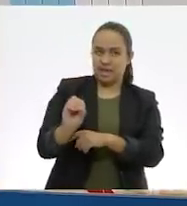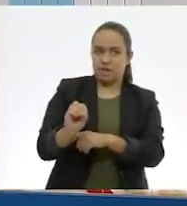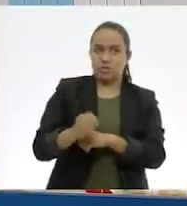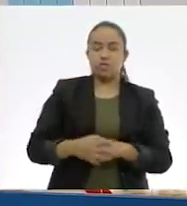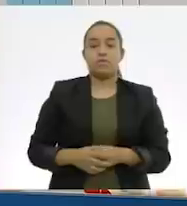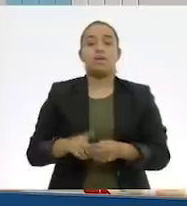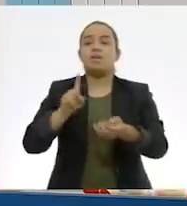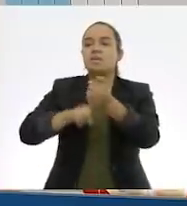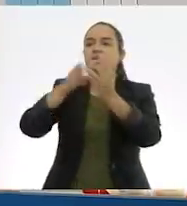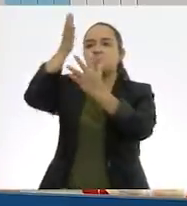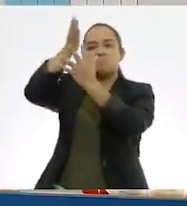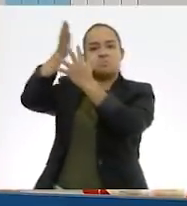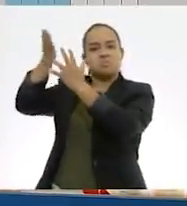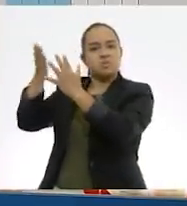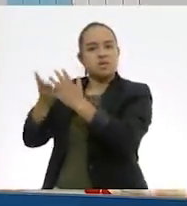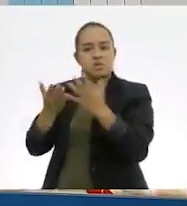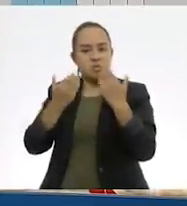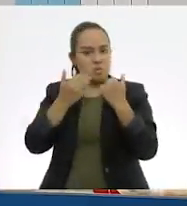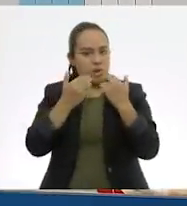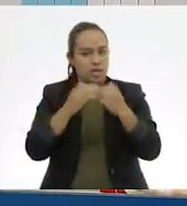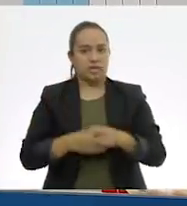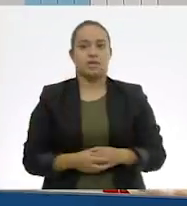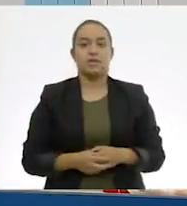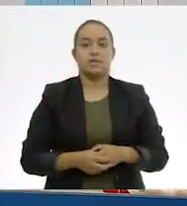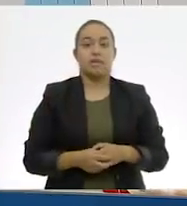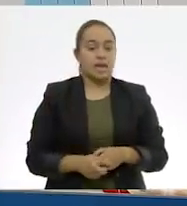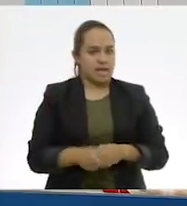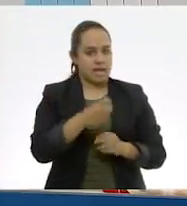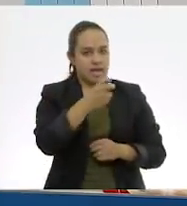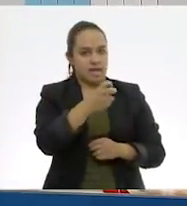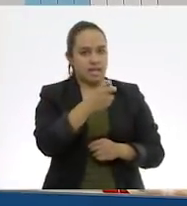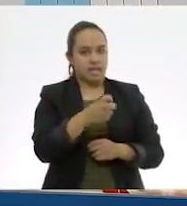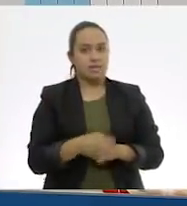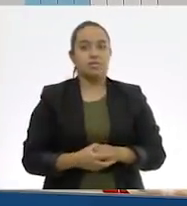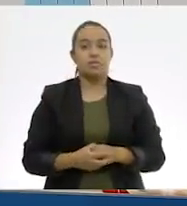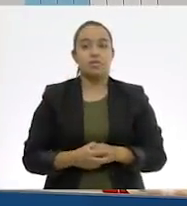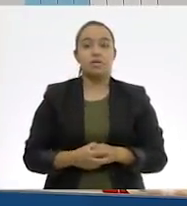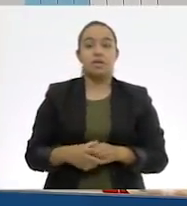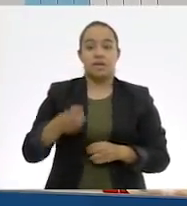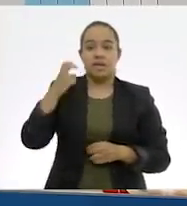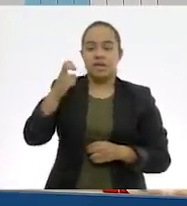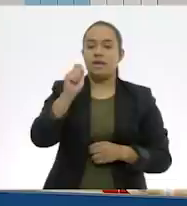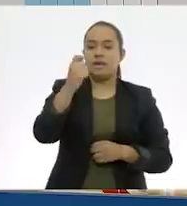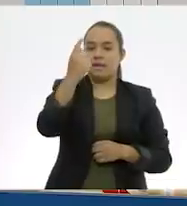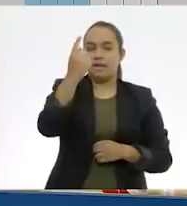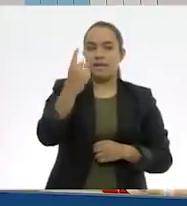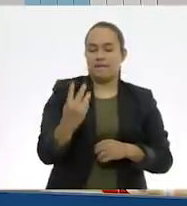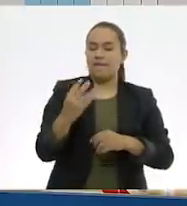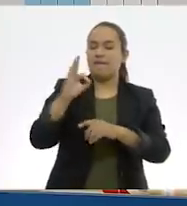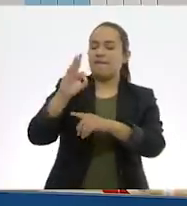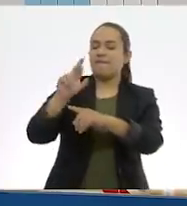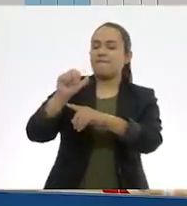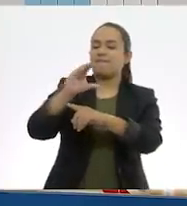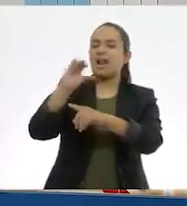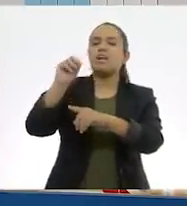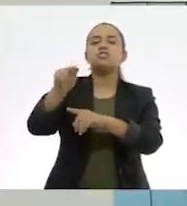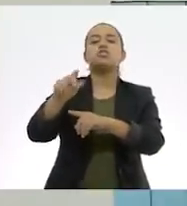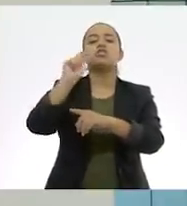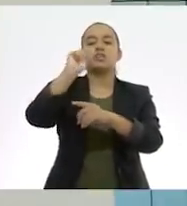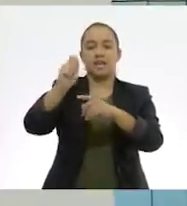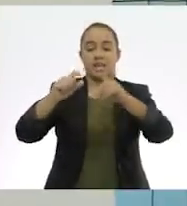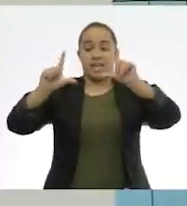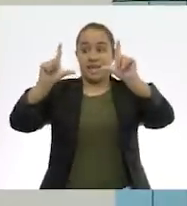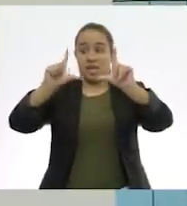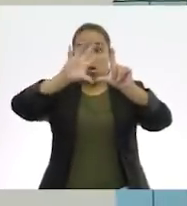divisiones. Sin divisiones. Un entero completo. Exacto. Esto ya es una fracción. Recordemos que la fracción es lo que resulta de